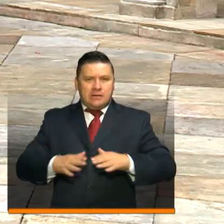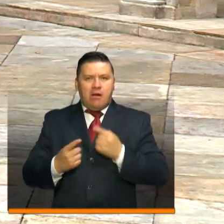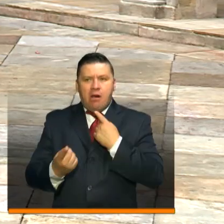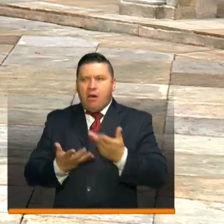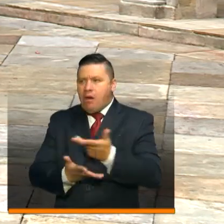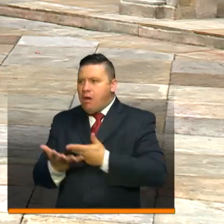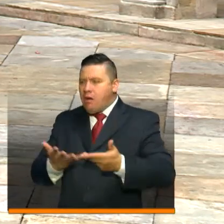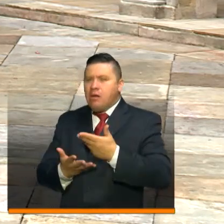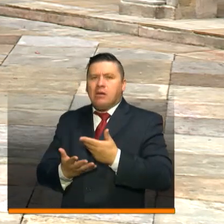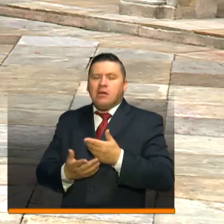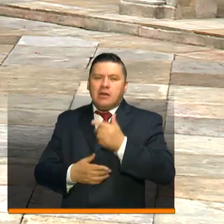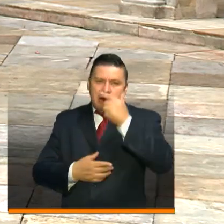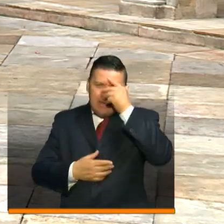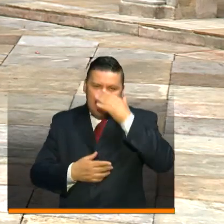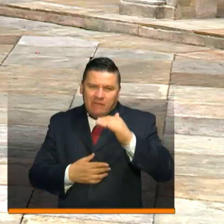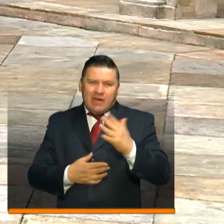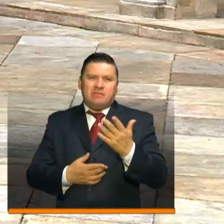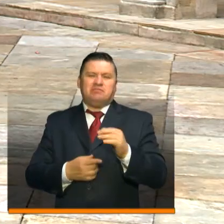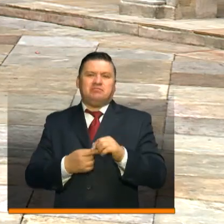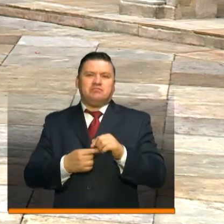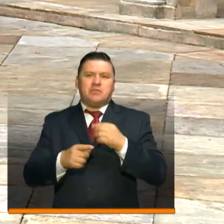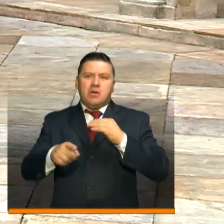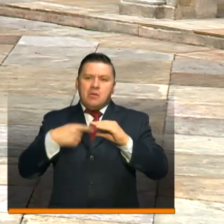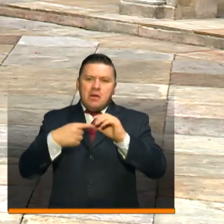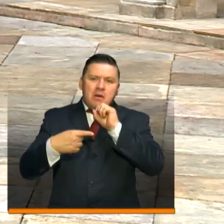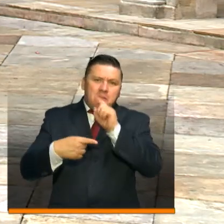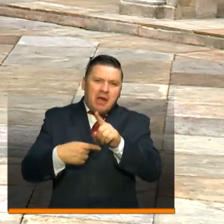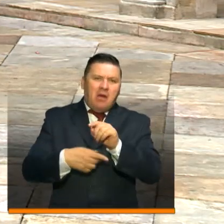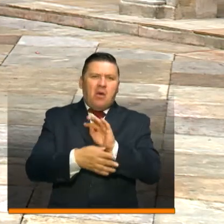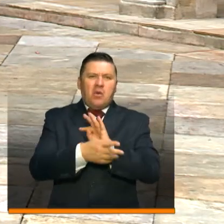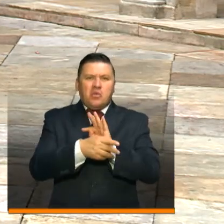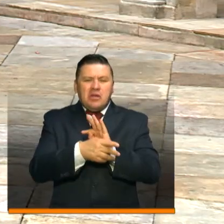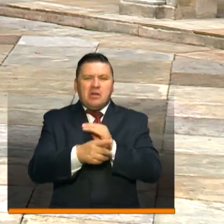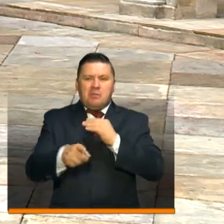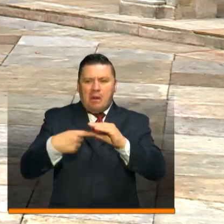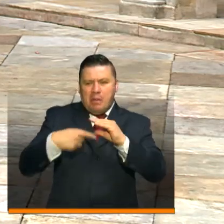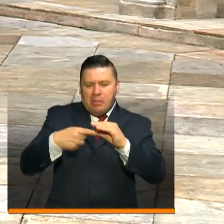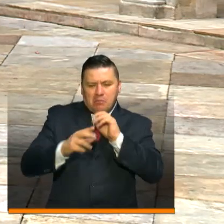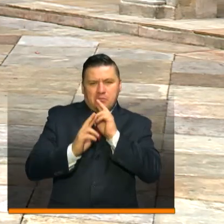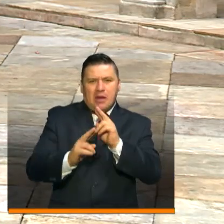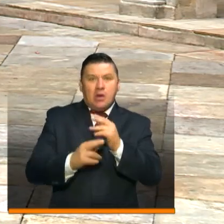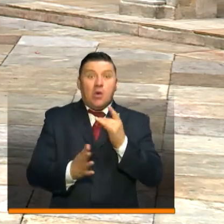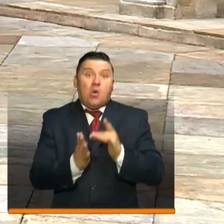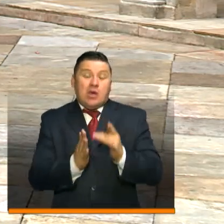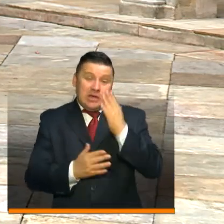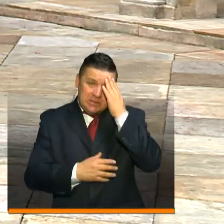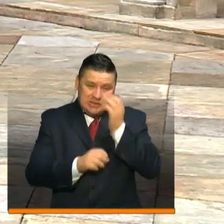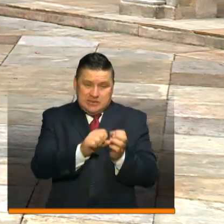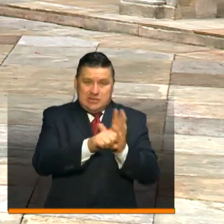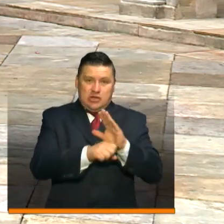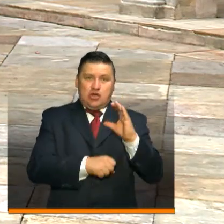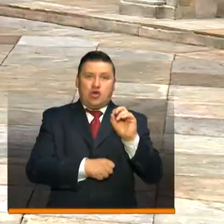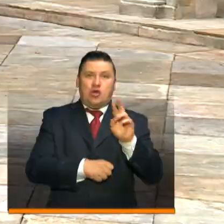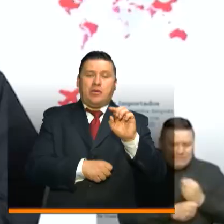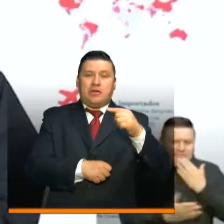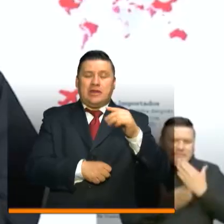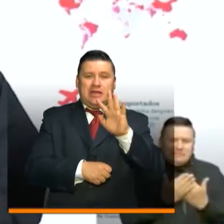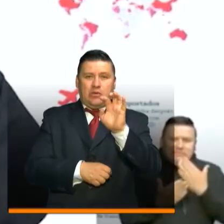interacción a través de las redes sociales para responder inquietudes sobre este momento de emergencia sanitaria por el COVID-19.